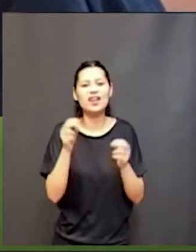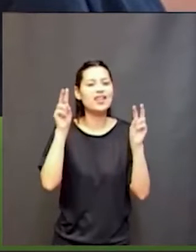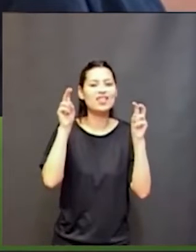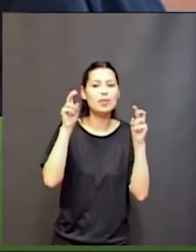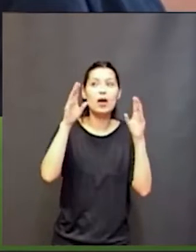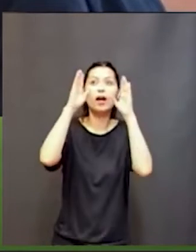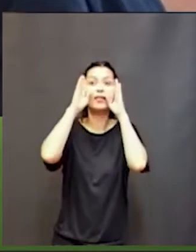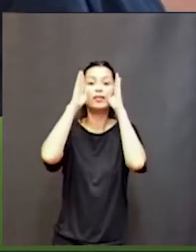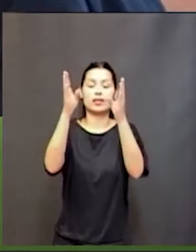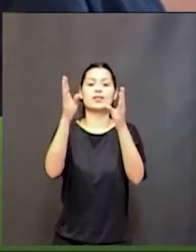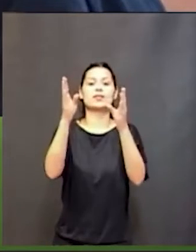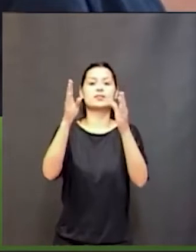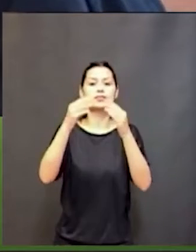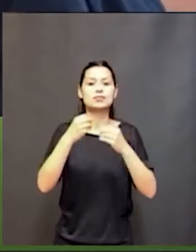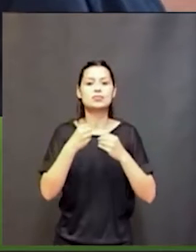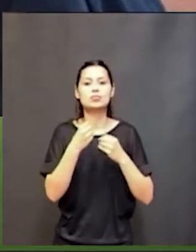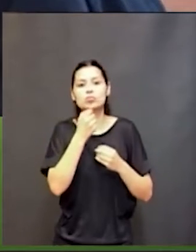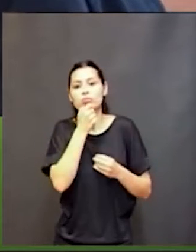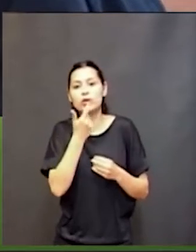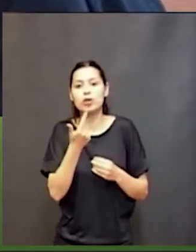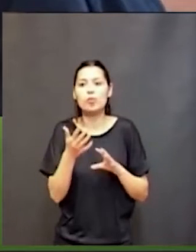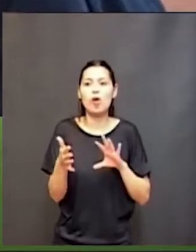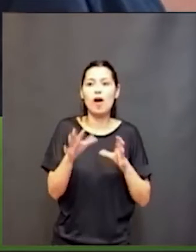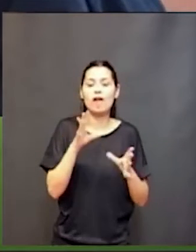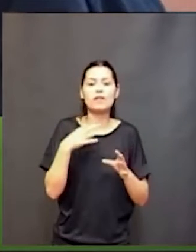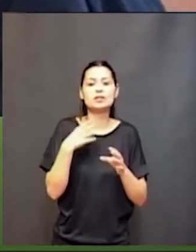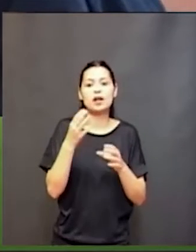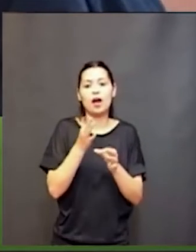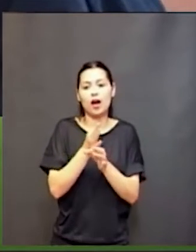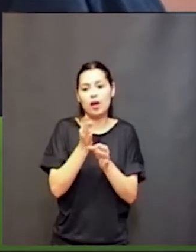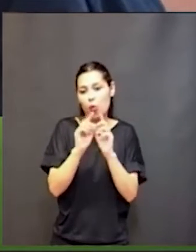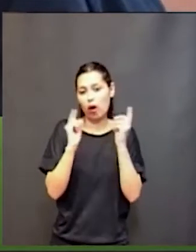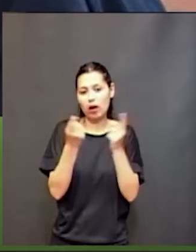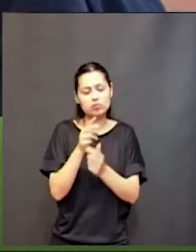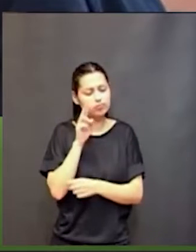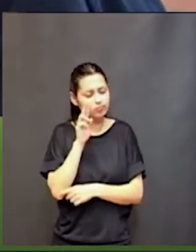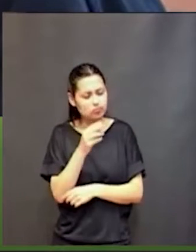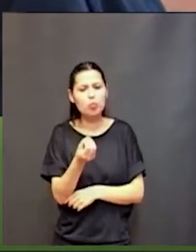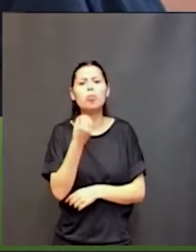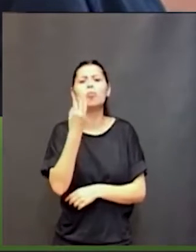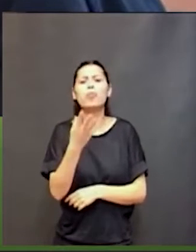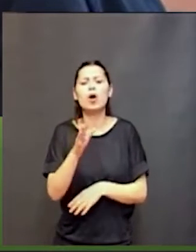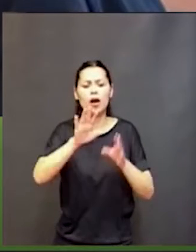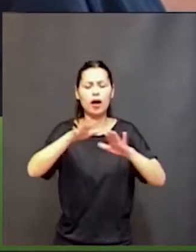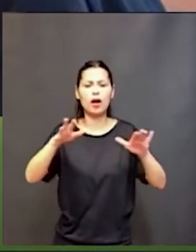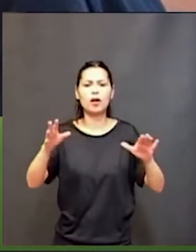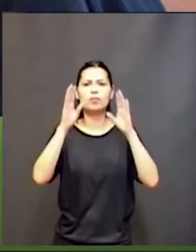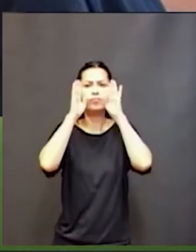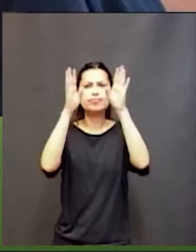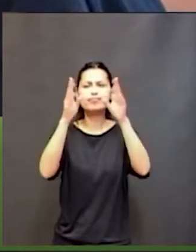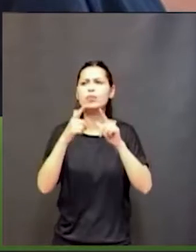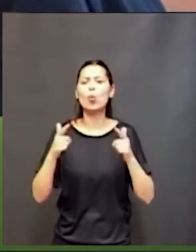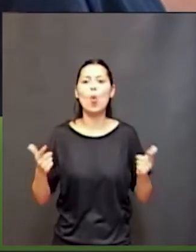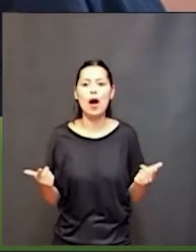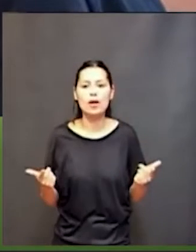¿qué pasa que nos están escuchando? Primero tenemos que tratar de enseñar a prestar atención y también nosotros